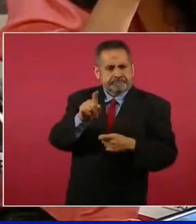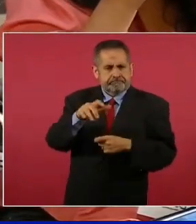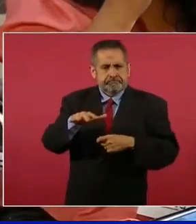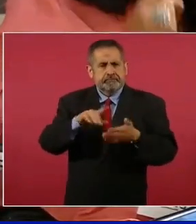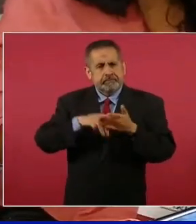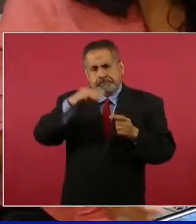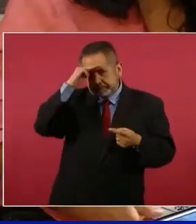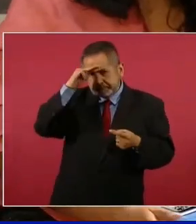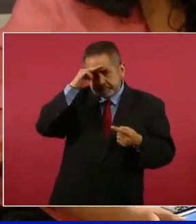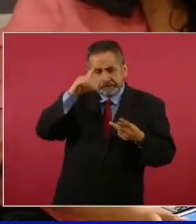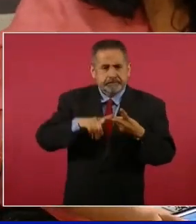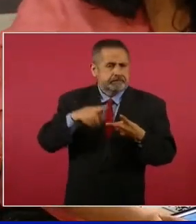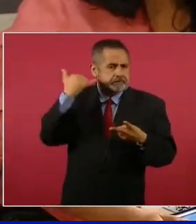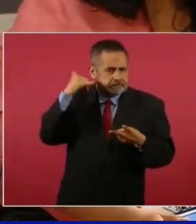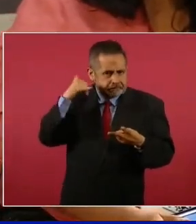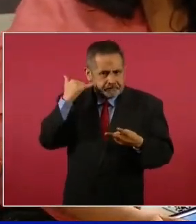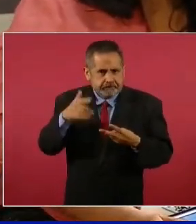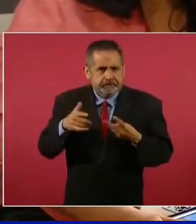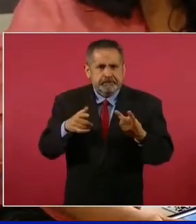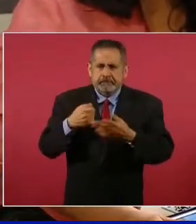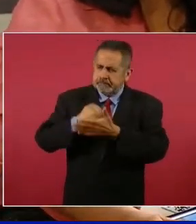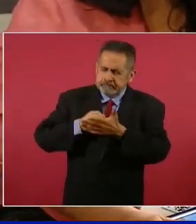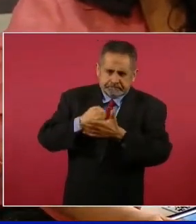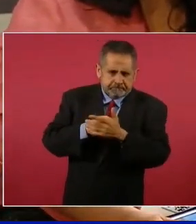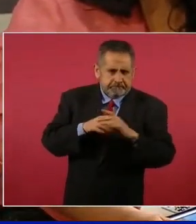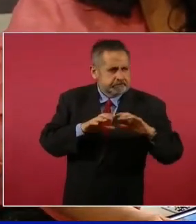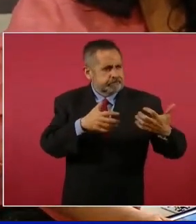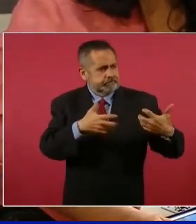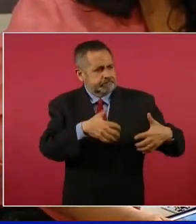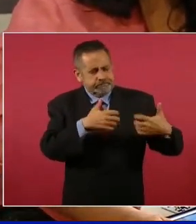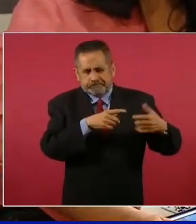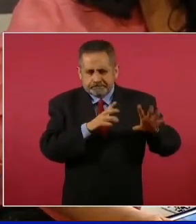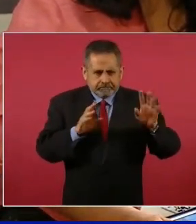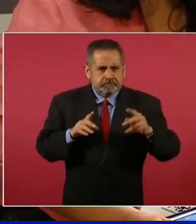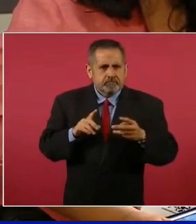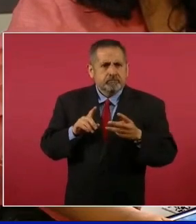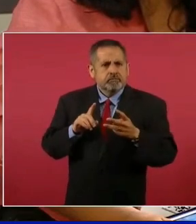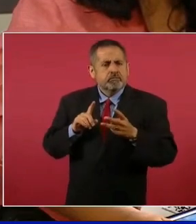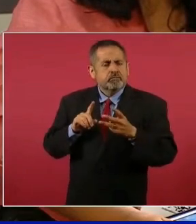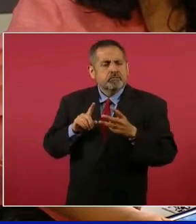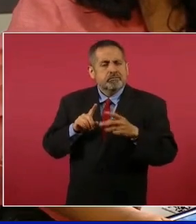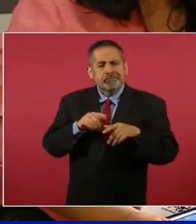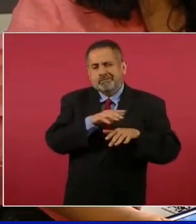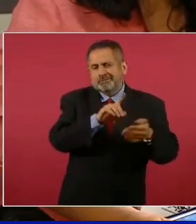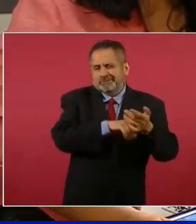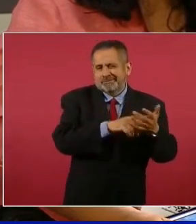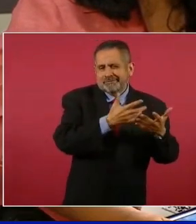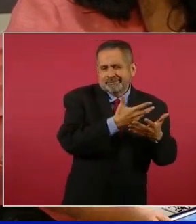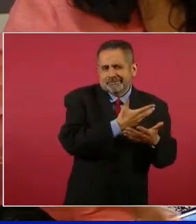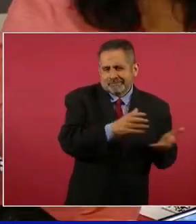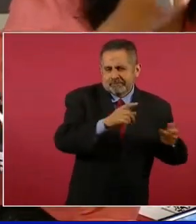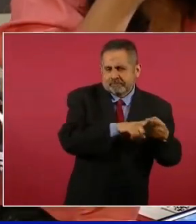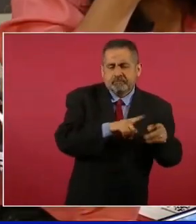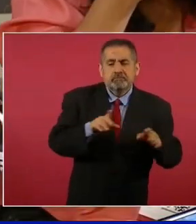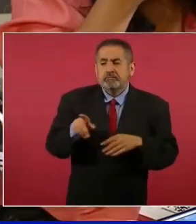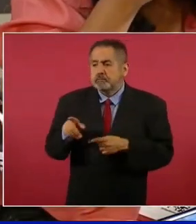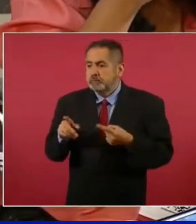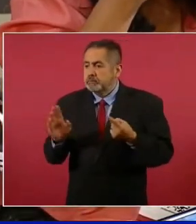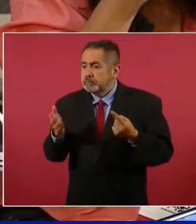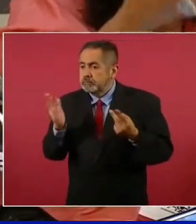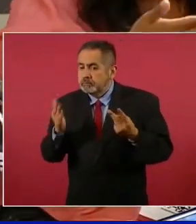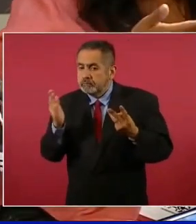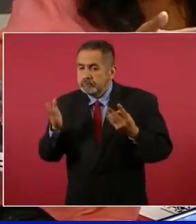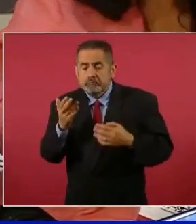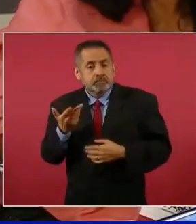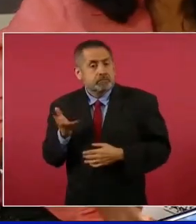de Mexicali, la gente que en Yucatán lucha contra las granjas porcícolas, por ejemplo. Entonces, al salir todos ellos de Conagua